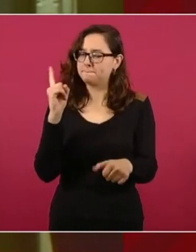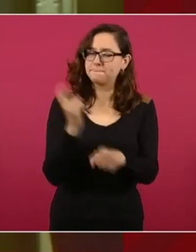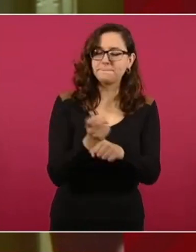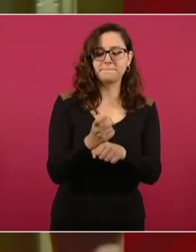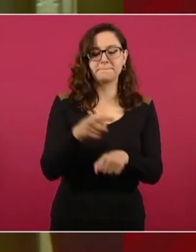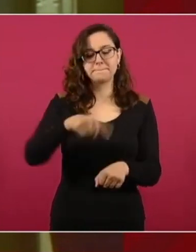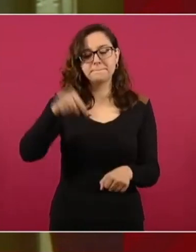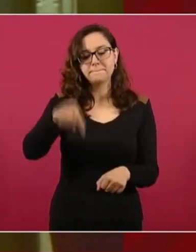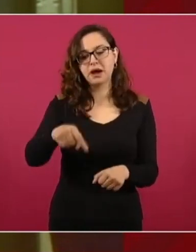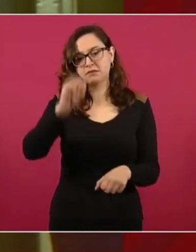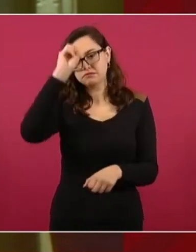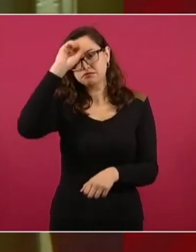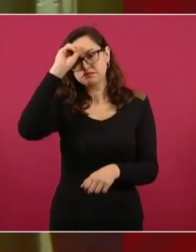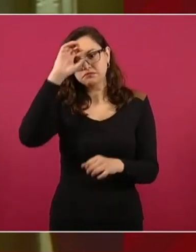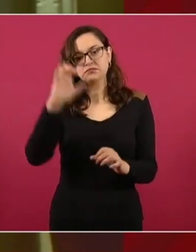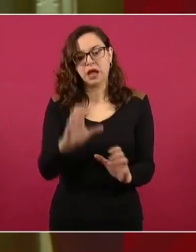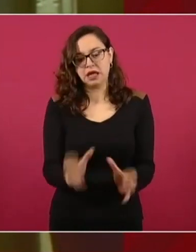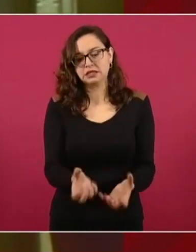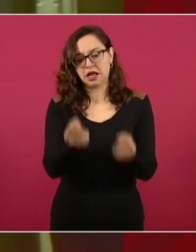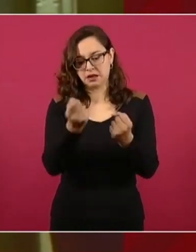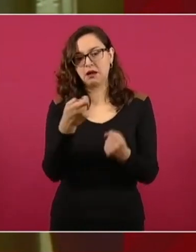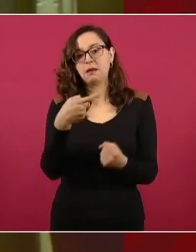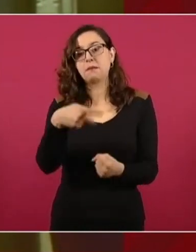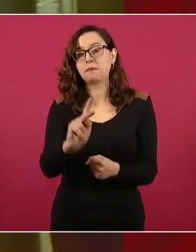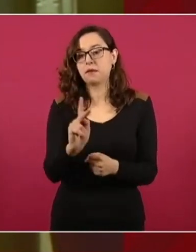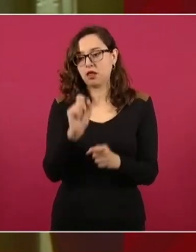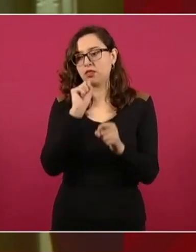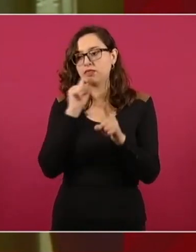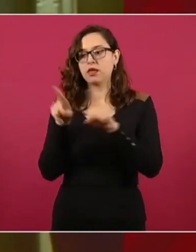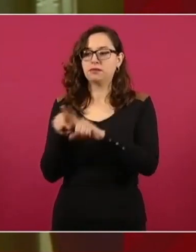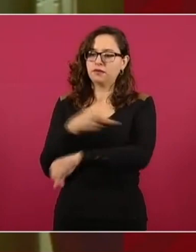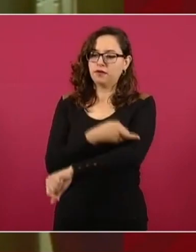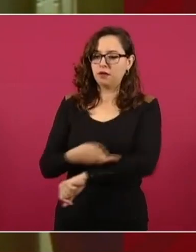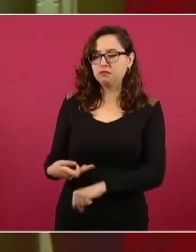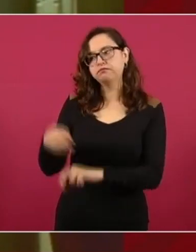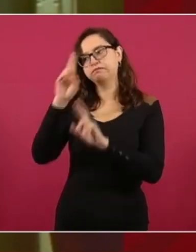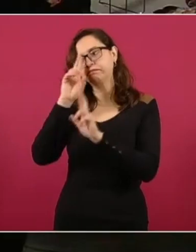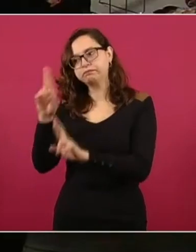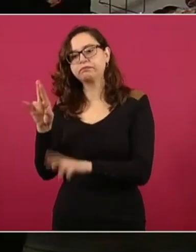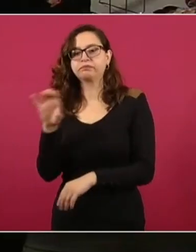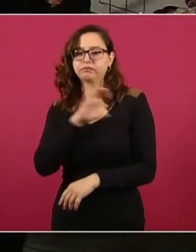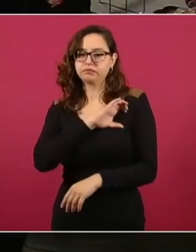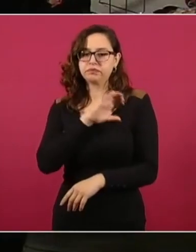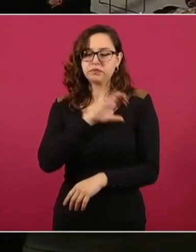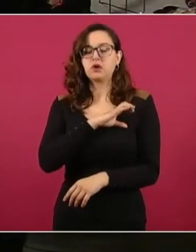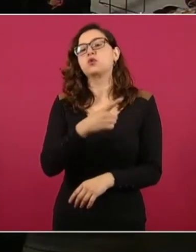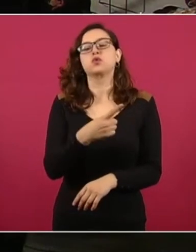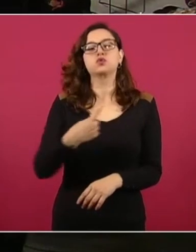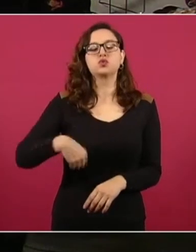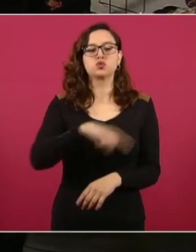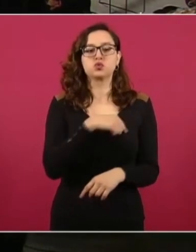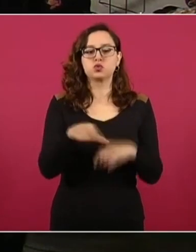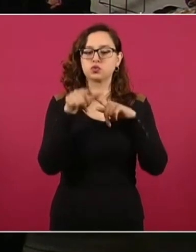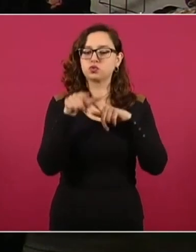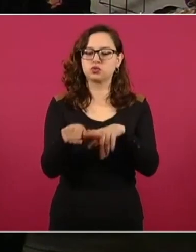por otro también es tener un respeto y cariño muy especial a los familiares. Vamos a continuar trabajando, señor presidente, lo